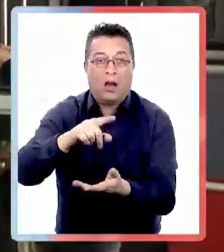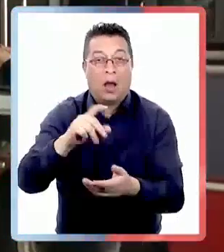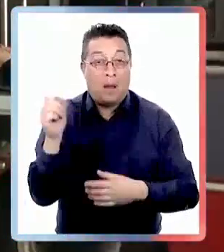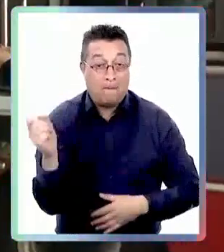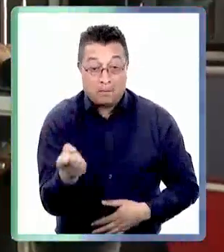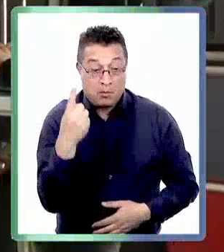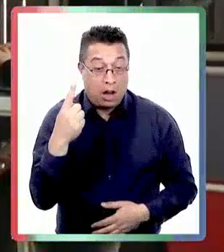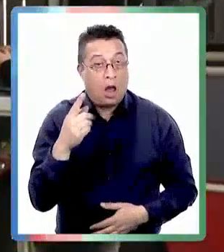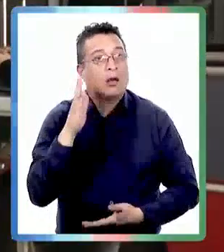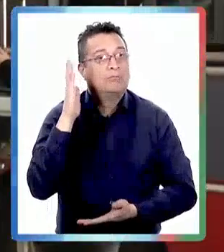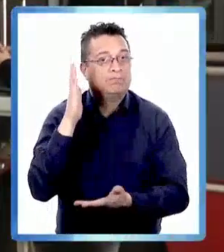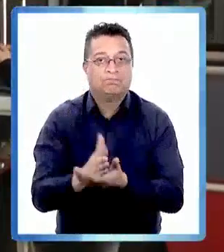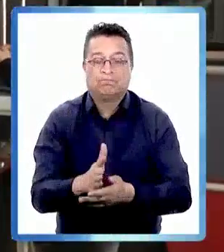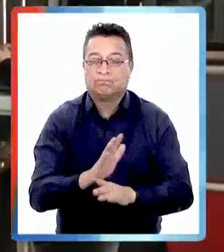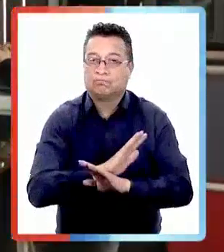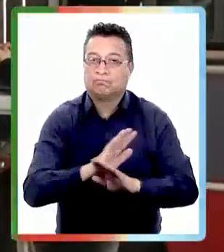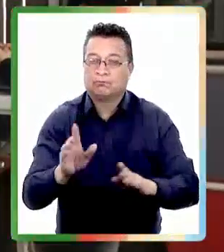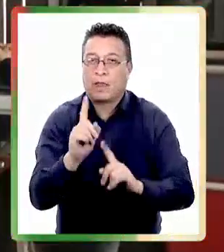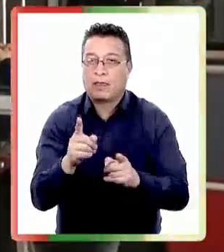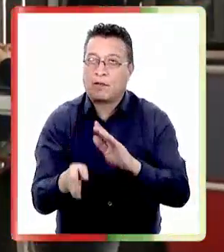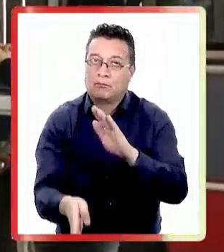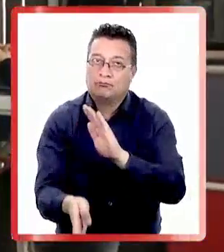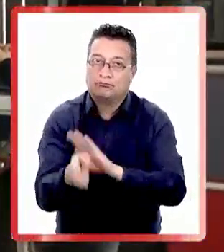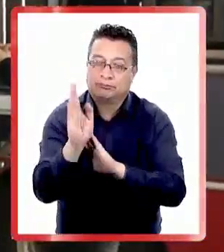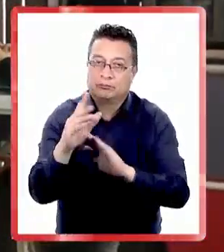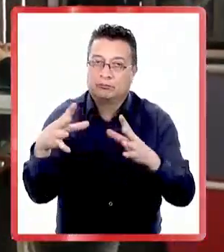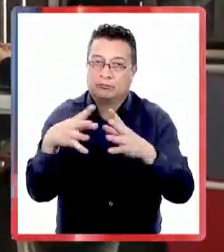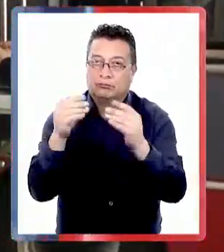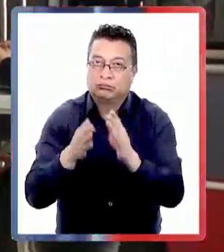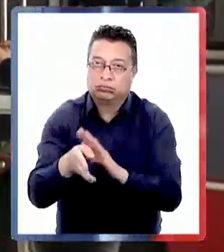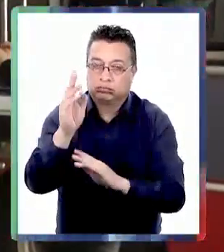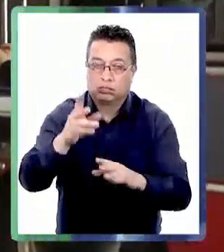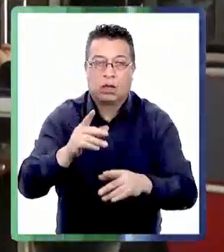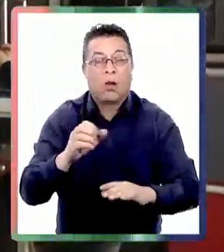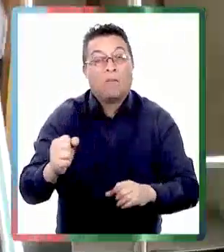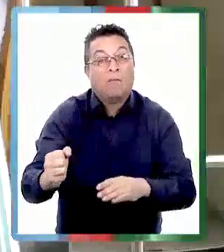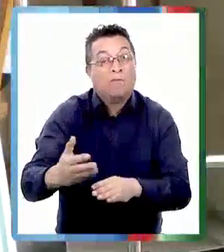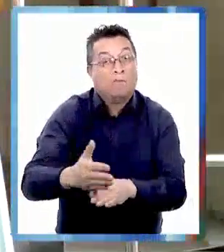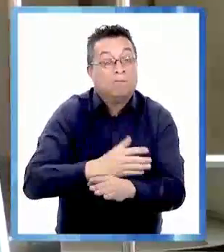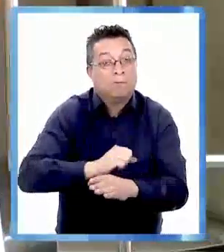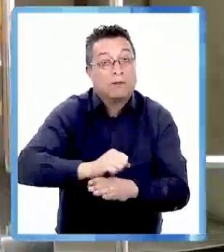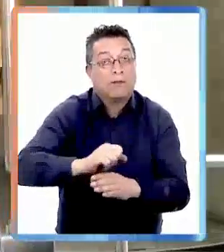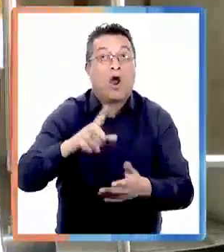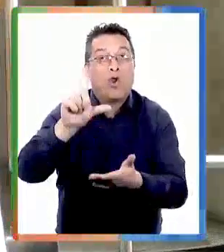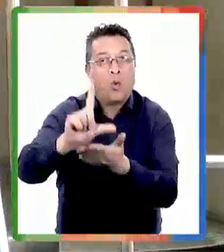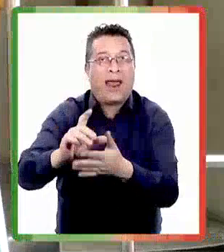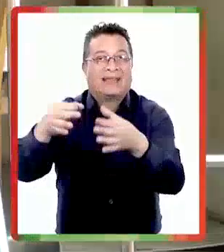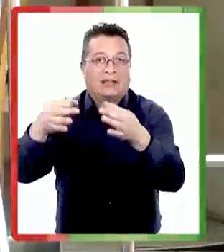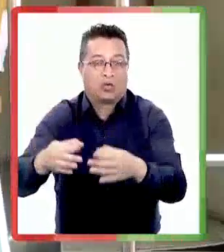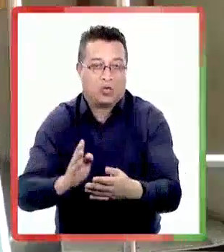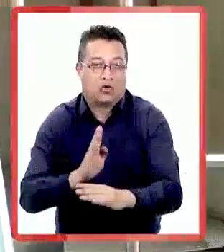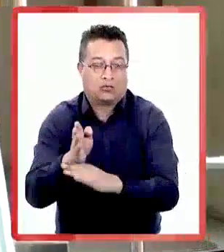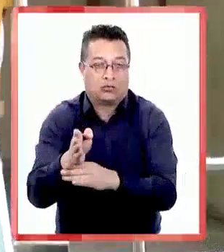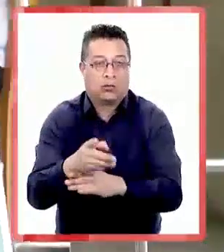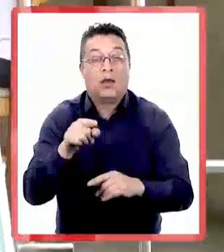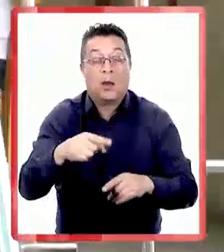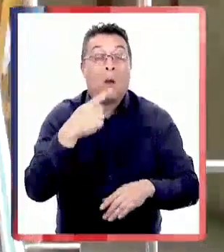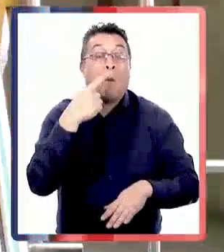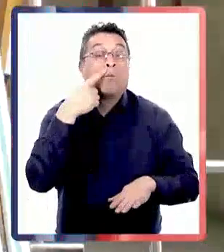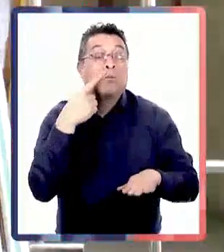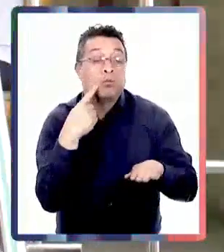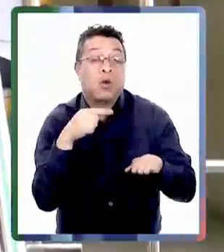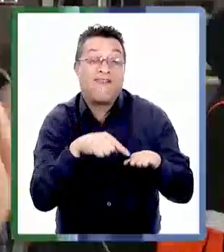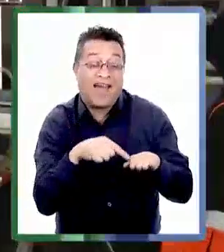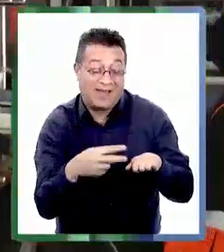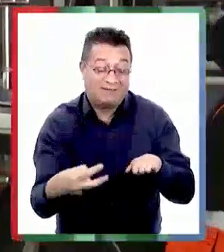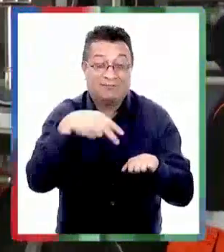indica que es su primera señal a la cual ellos tienen que comenzar a evacuar de forma preventiva a un punto seguro este simulador nos permite